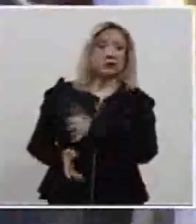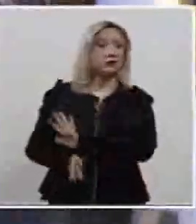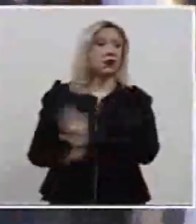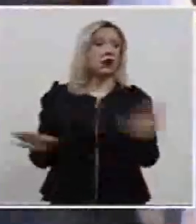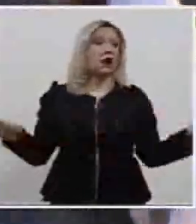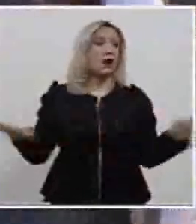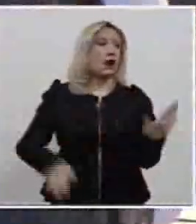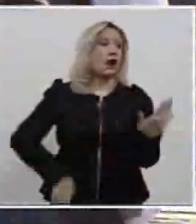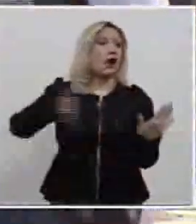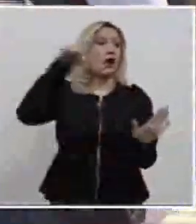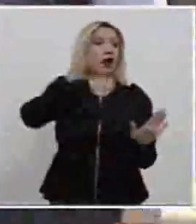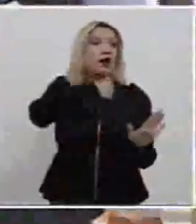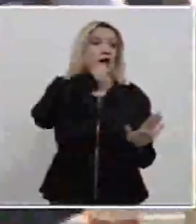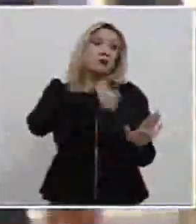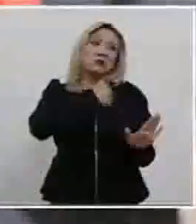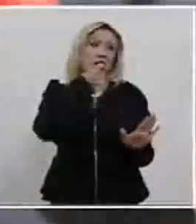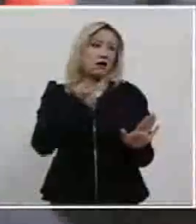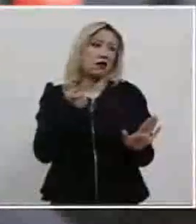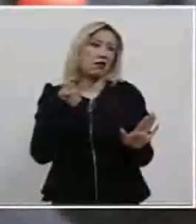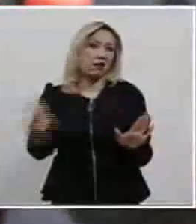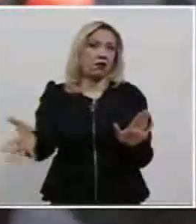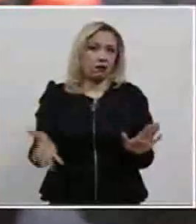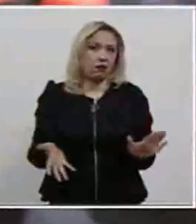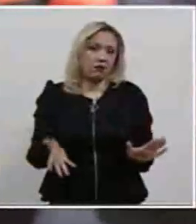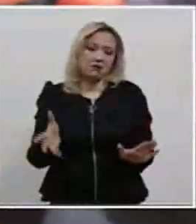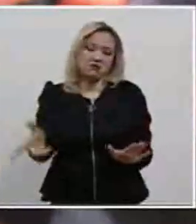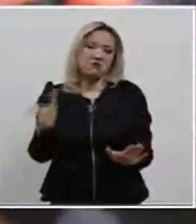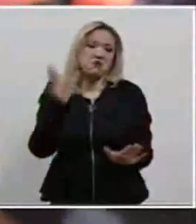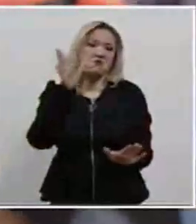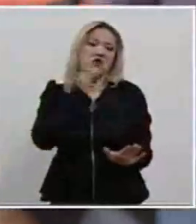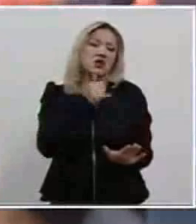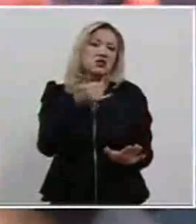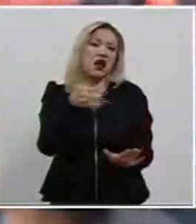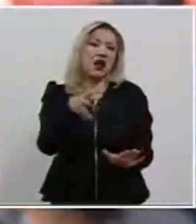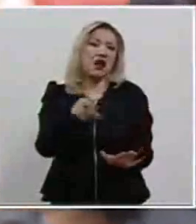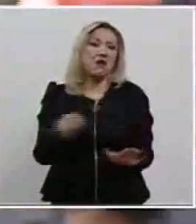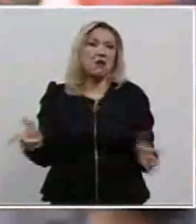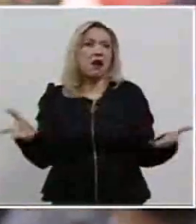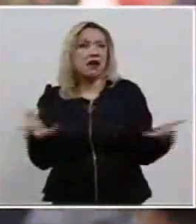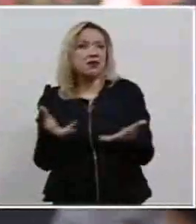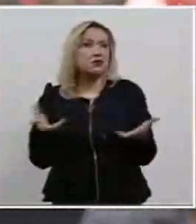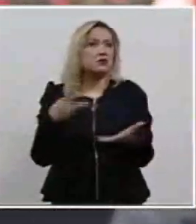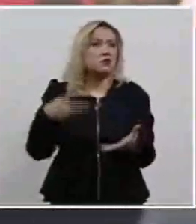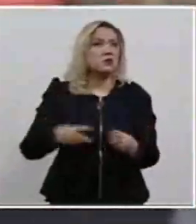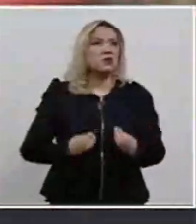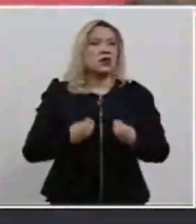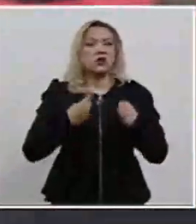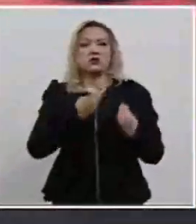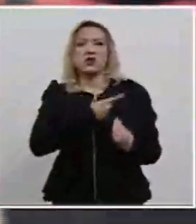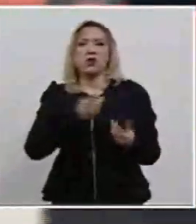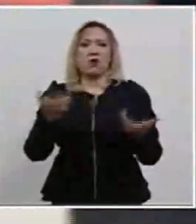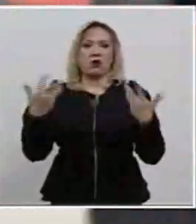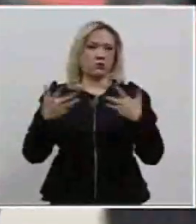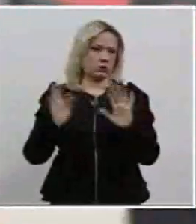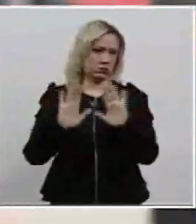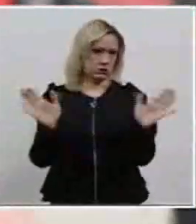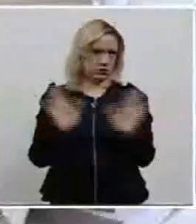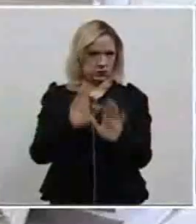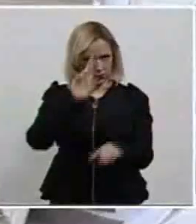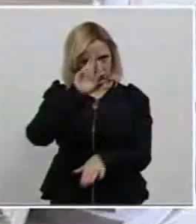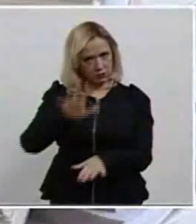el hecho de ser viejo no puede tomar decisiones, lo que implicaría estigmatizar a este sector de la población.